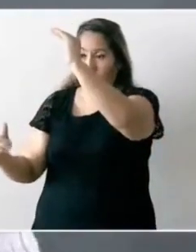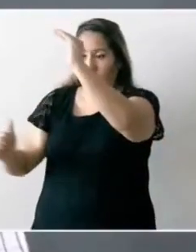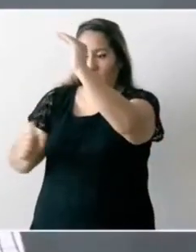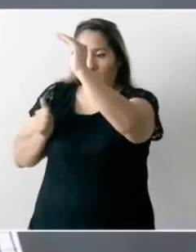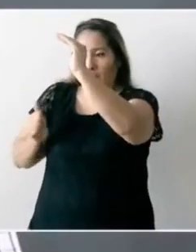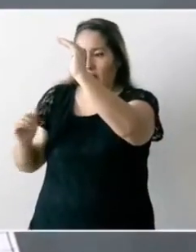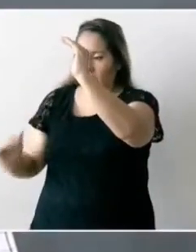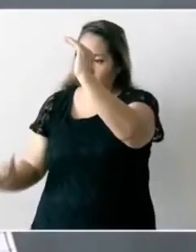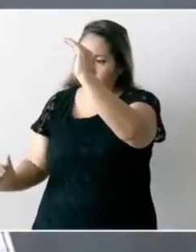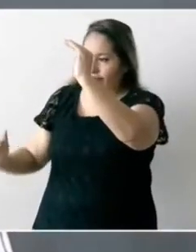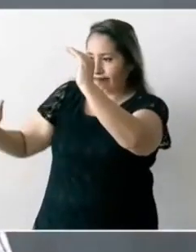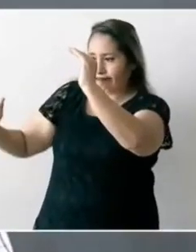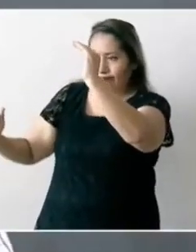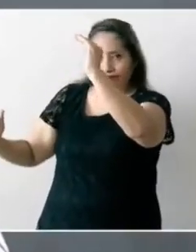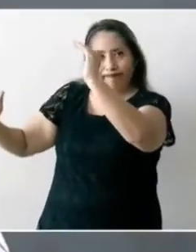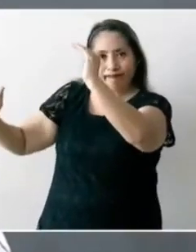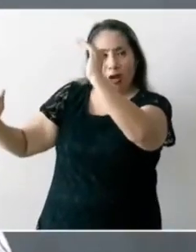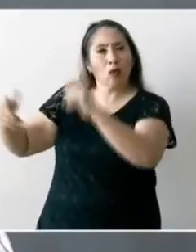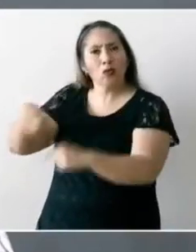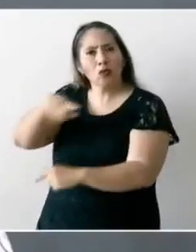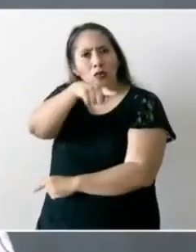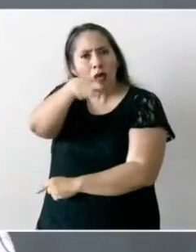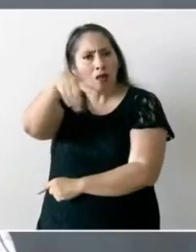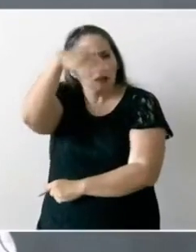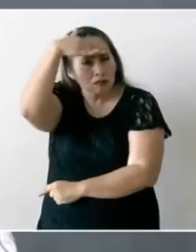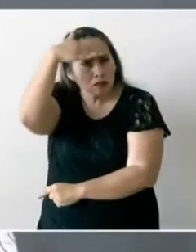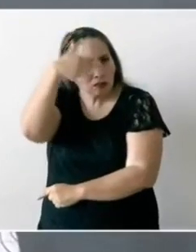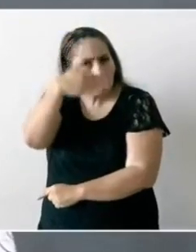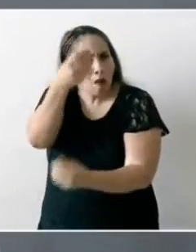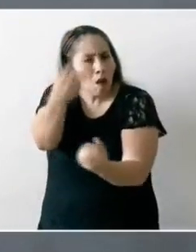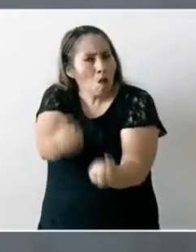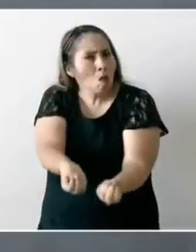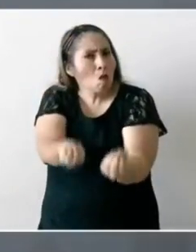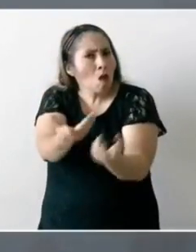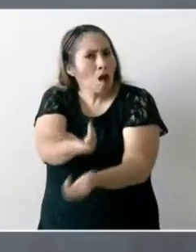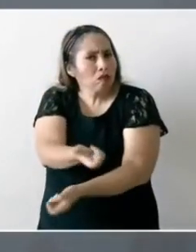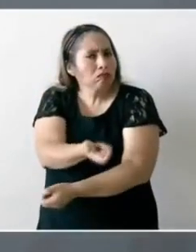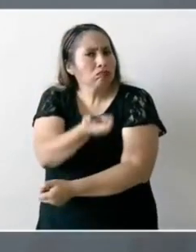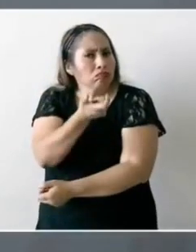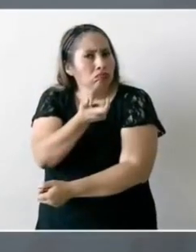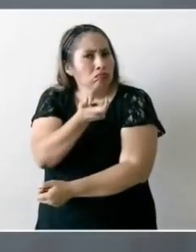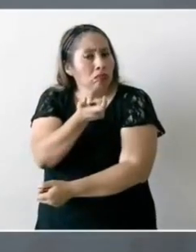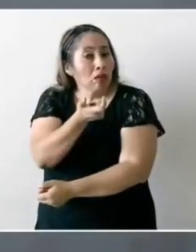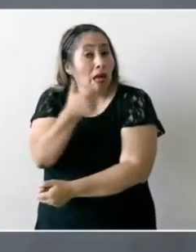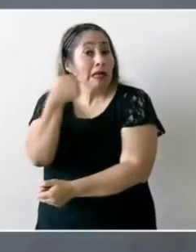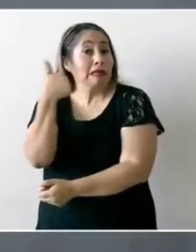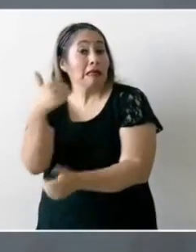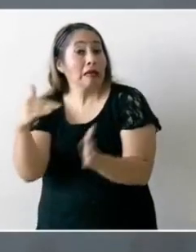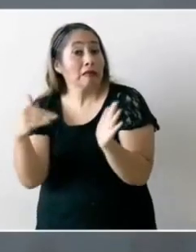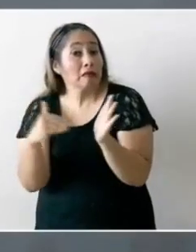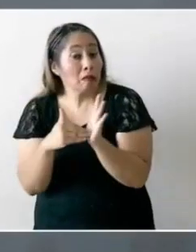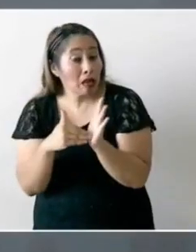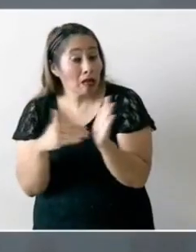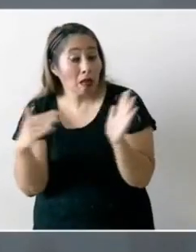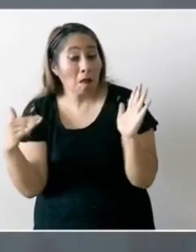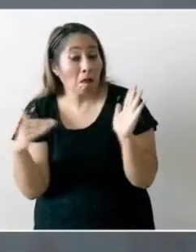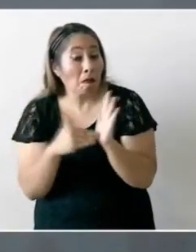construido ¿saben cuánto cuesta lo que se construyó? seis mil millones de pesos